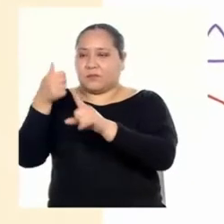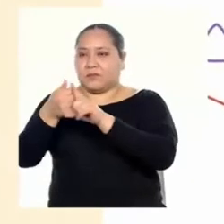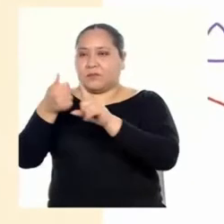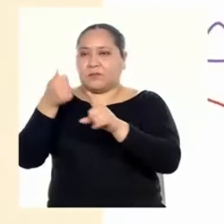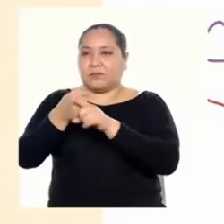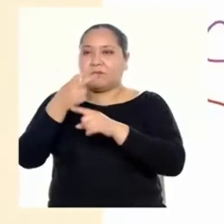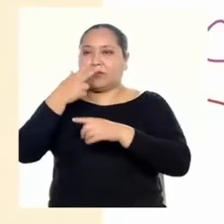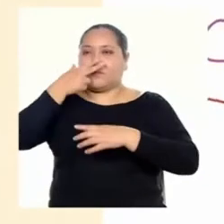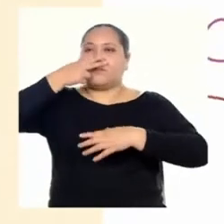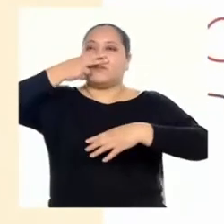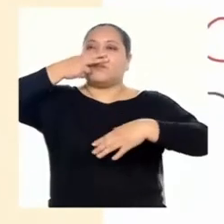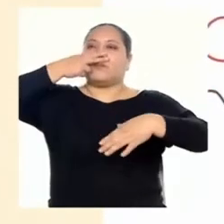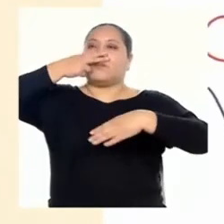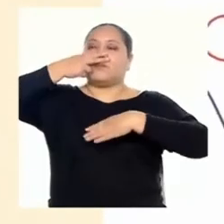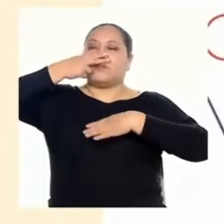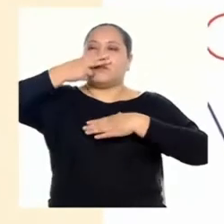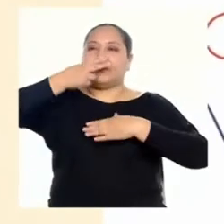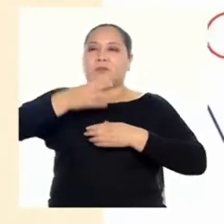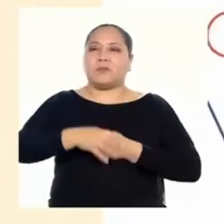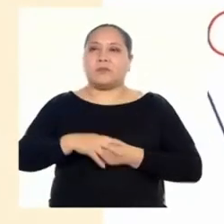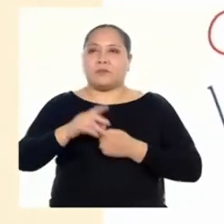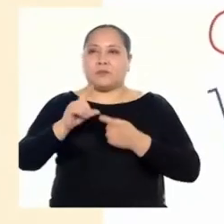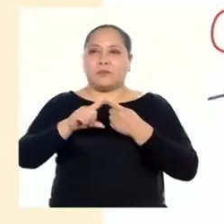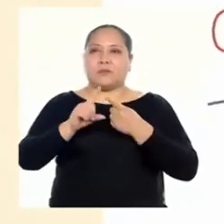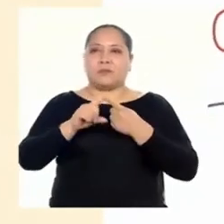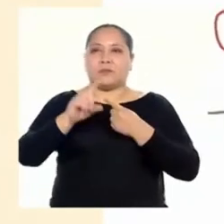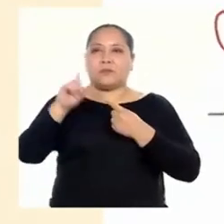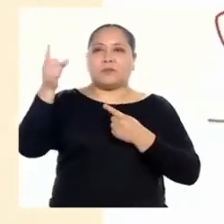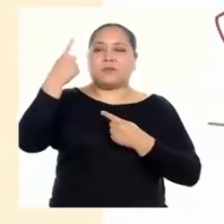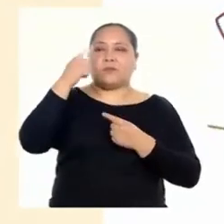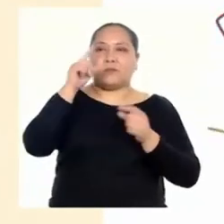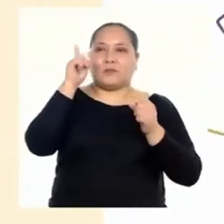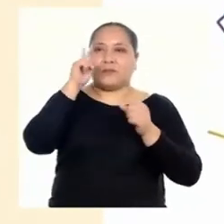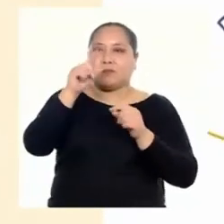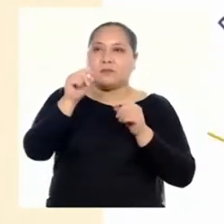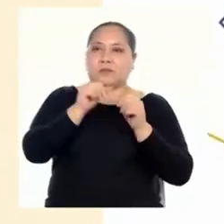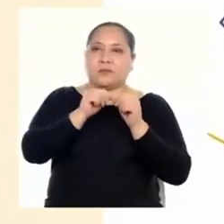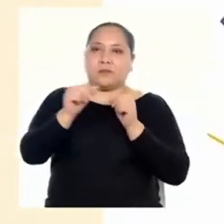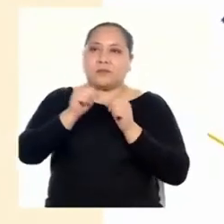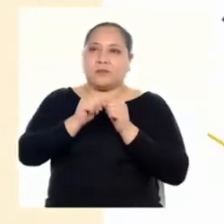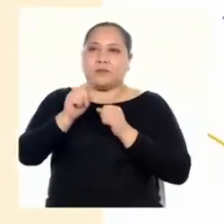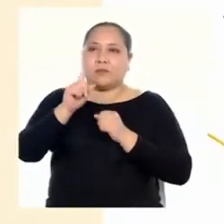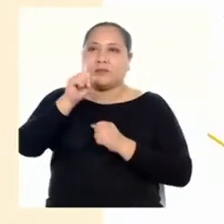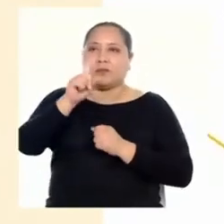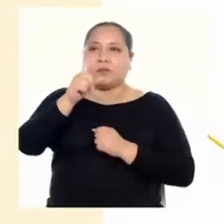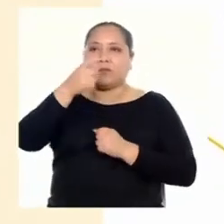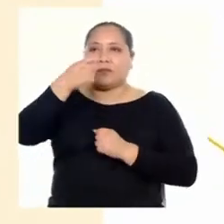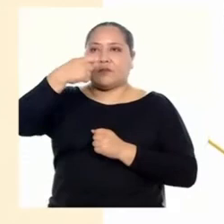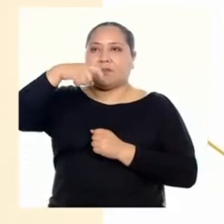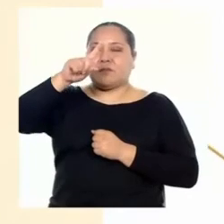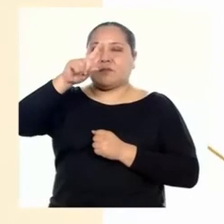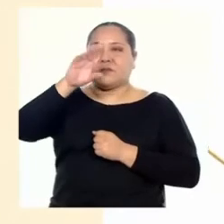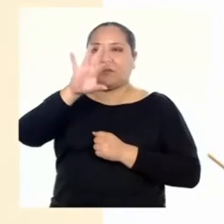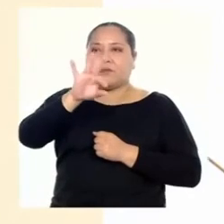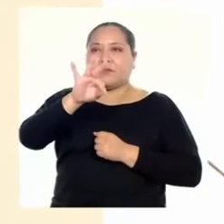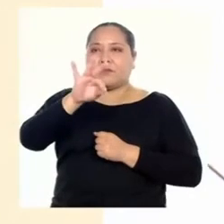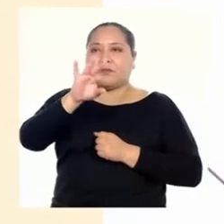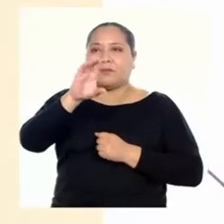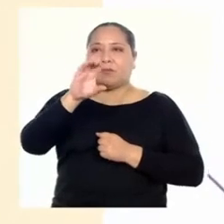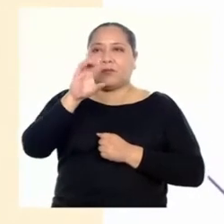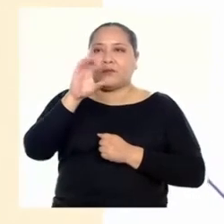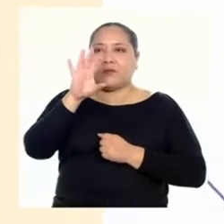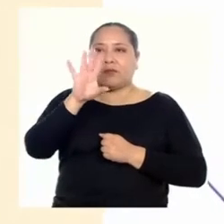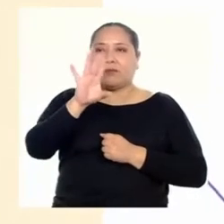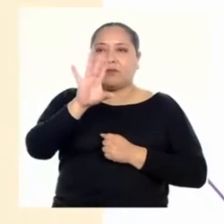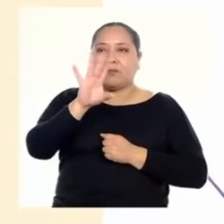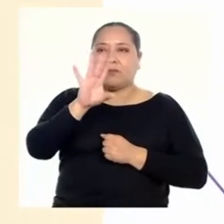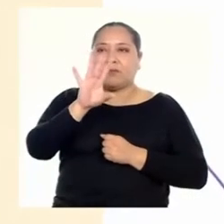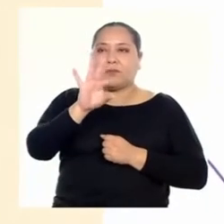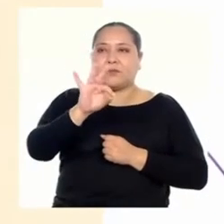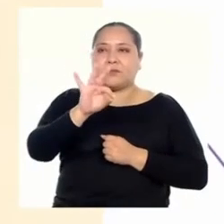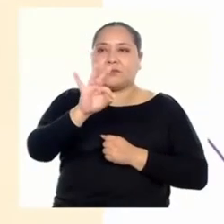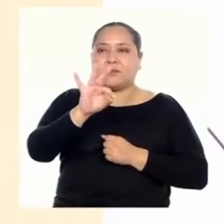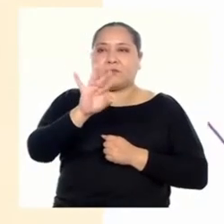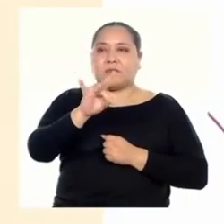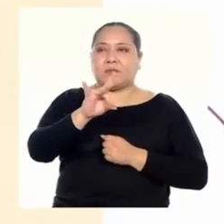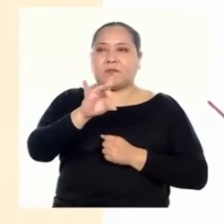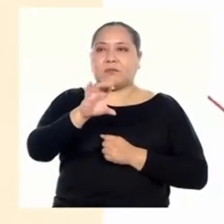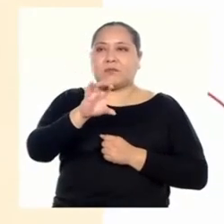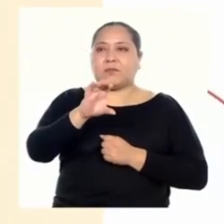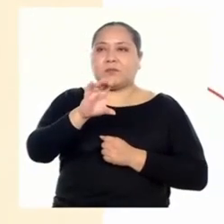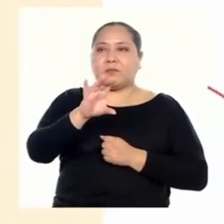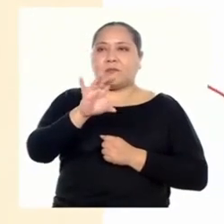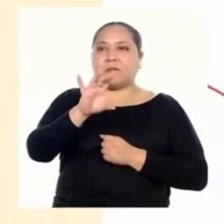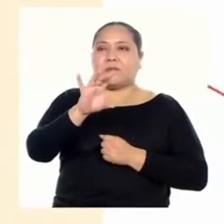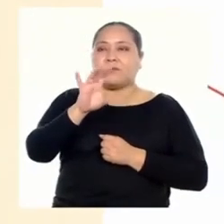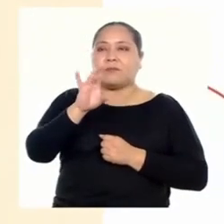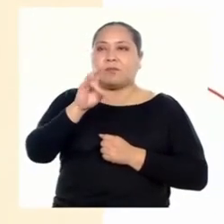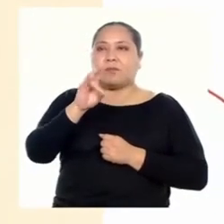que abreviar. Primero, fíjense en una de las cantidades. 1,987,462.